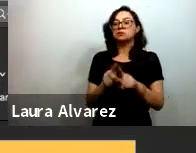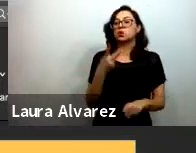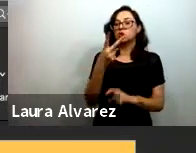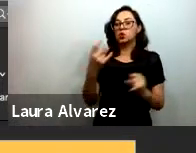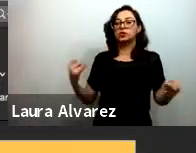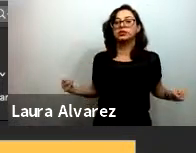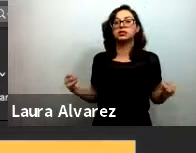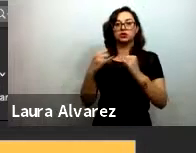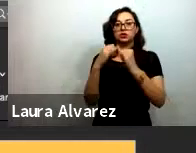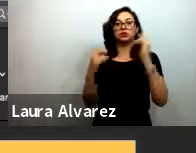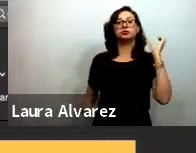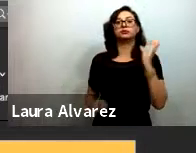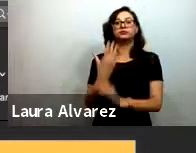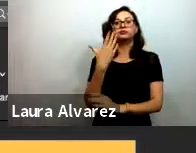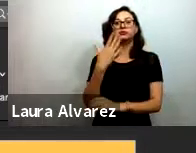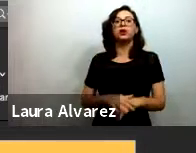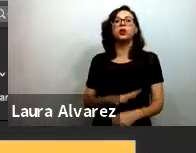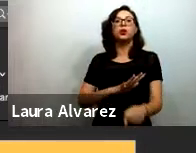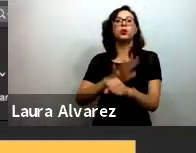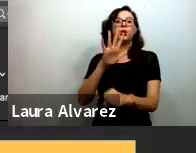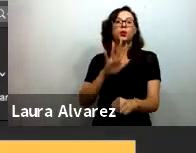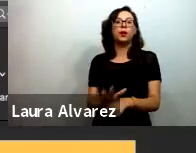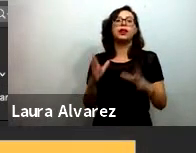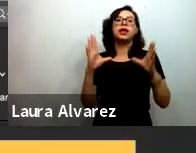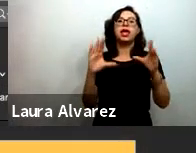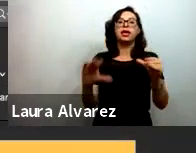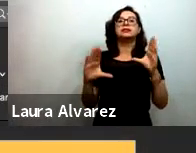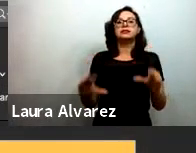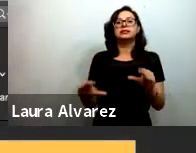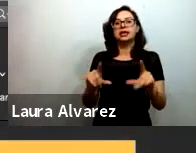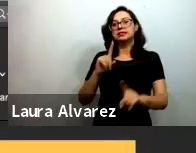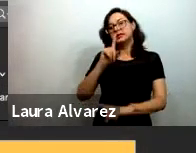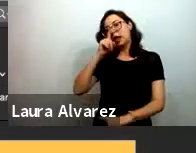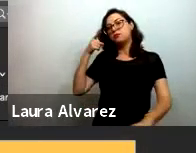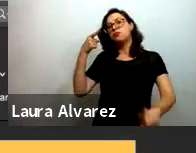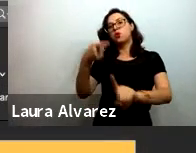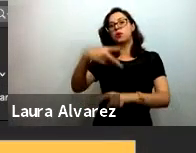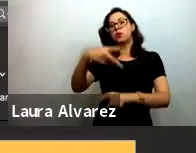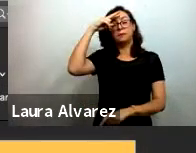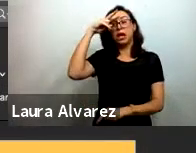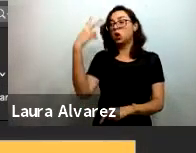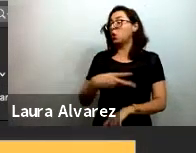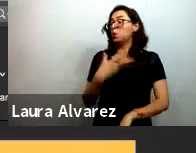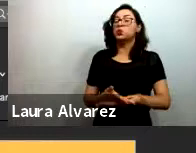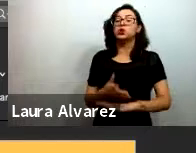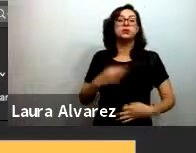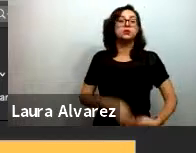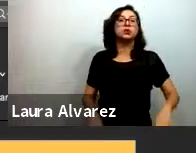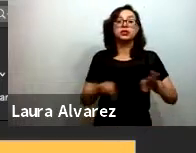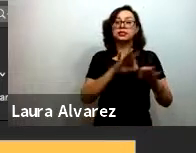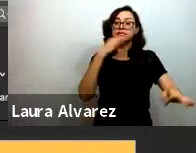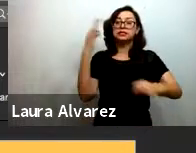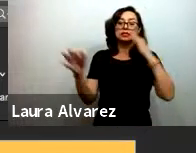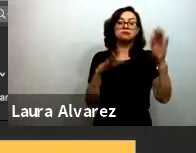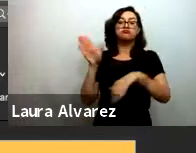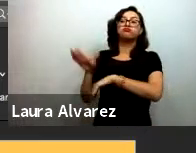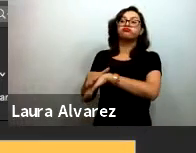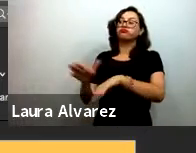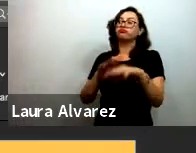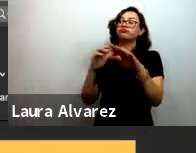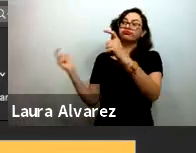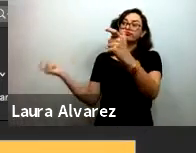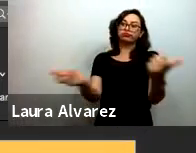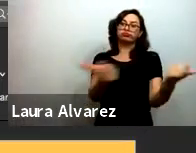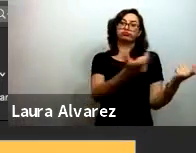Enseña por México que es una institución de la sociedad civil que hace un trabajo fundamental que lanzó una campaña de recaudación niño a niño junto con Todos